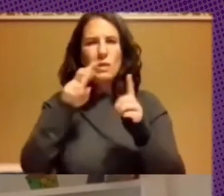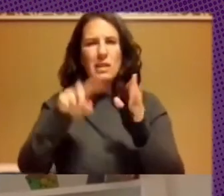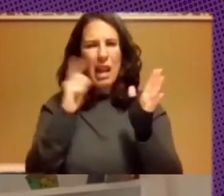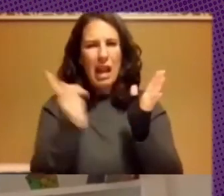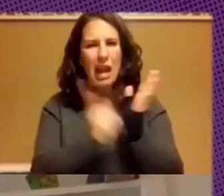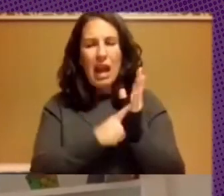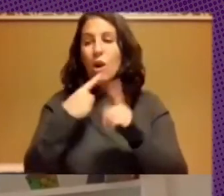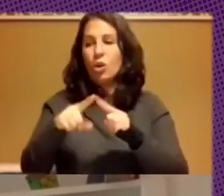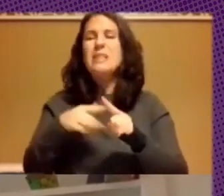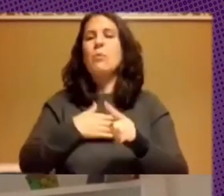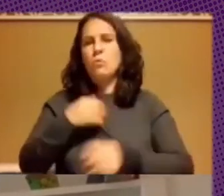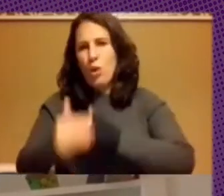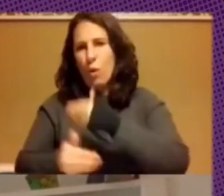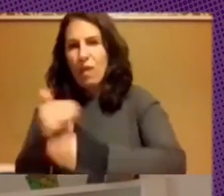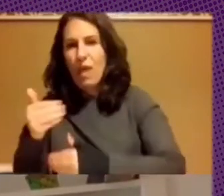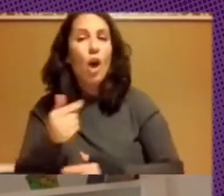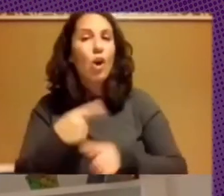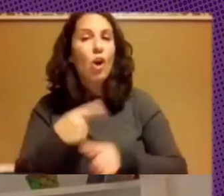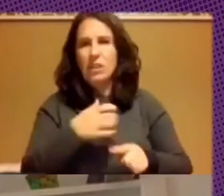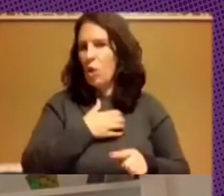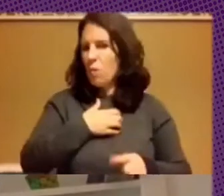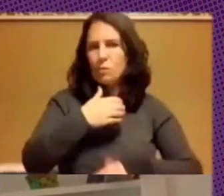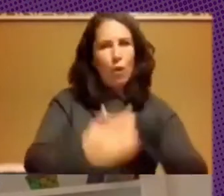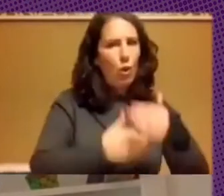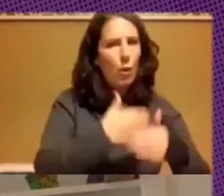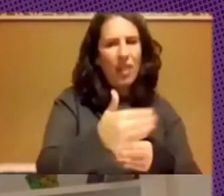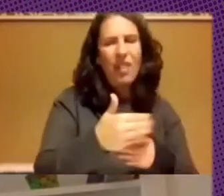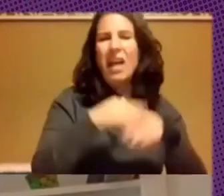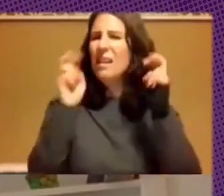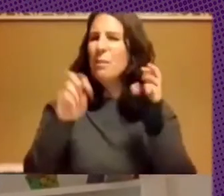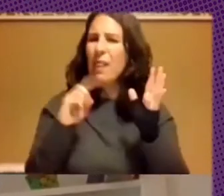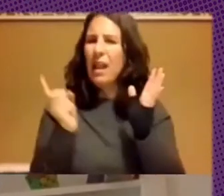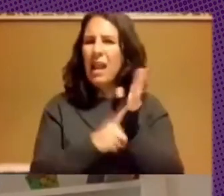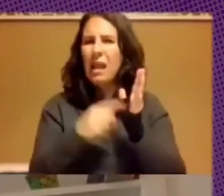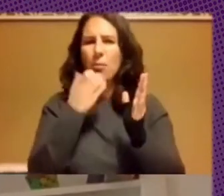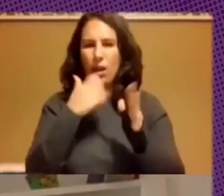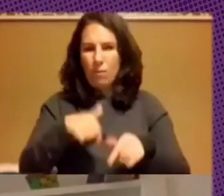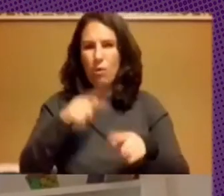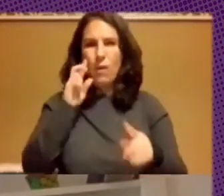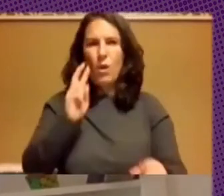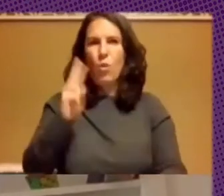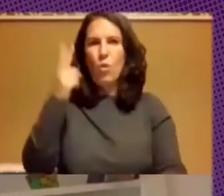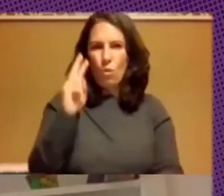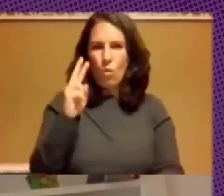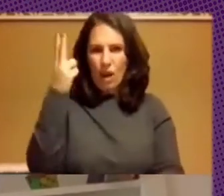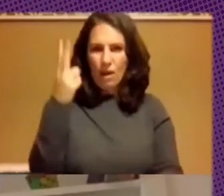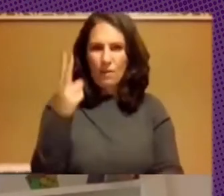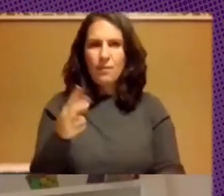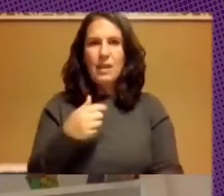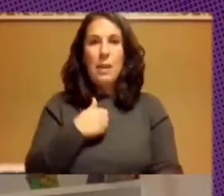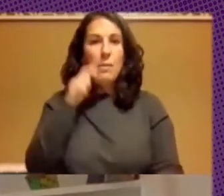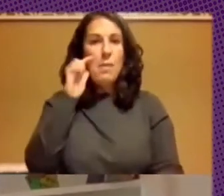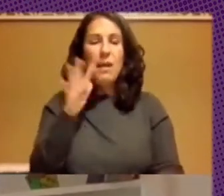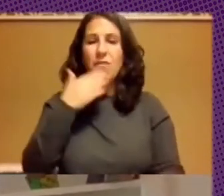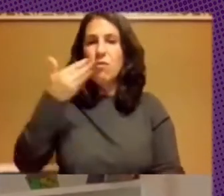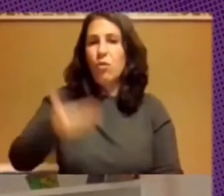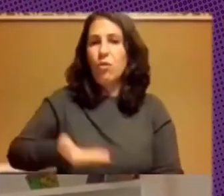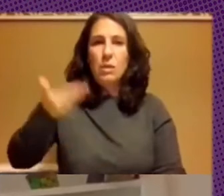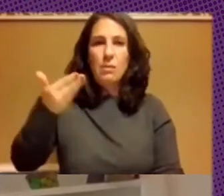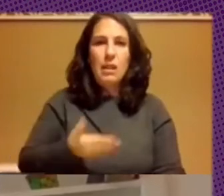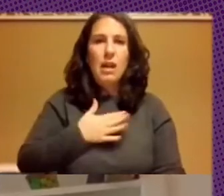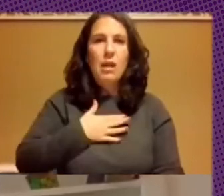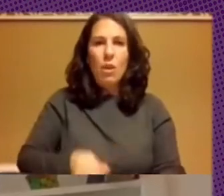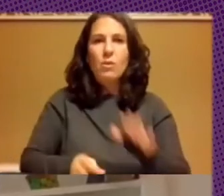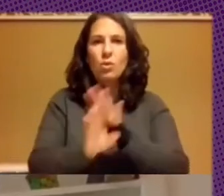avanzar y lo que no en cuanto a la ley en el caso de Uruguay y me parece fundamental que podamos seguir